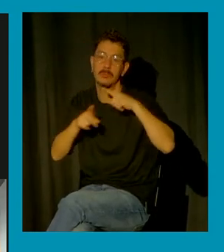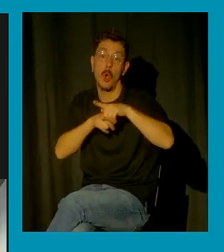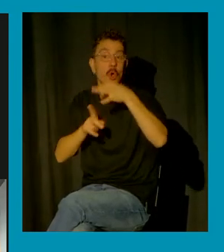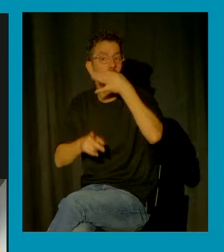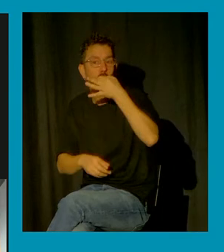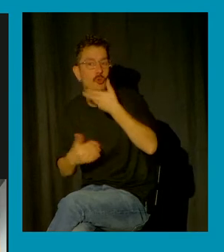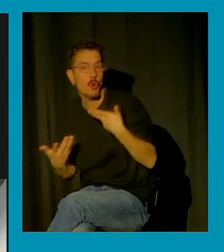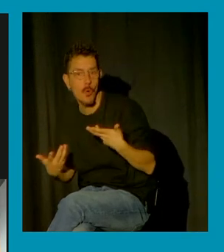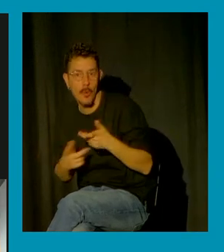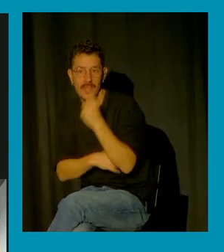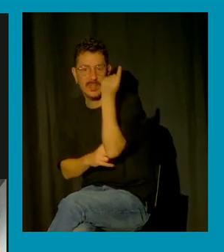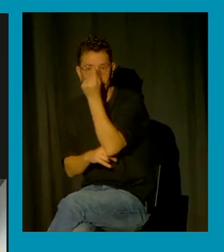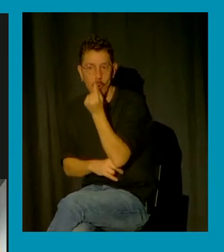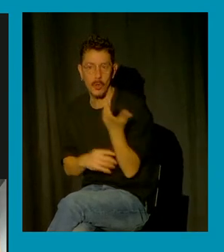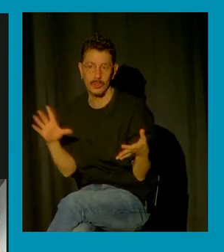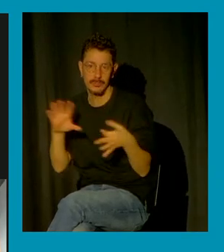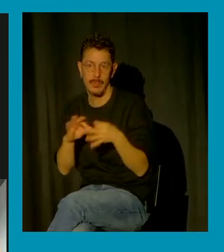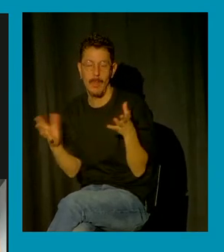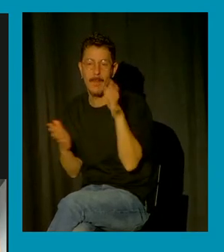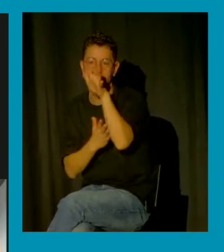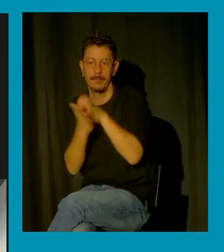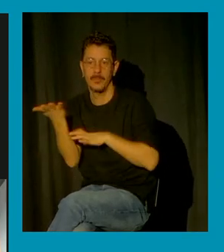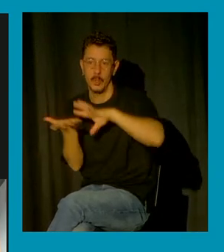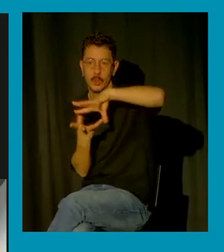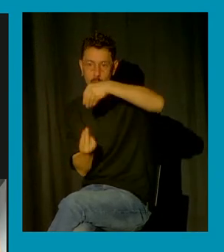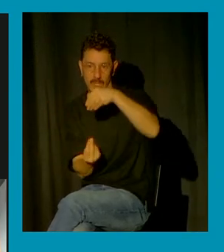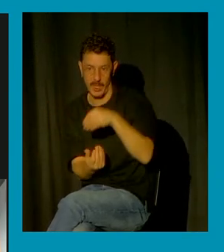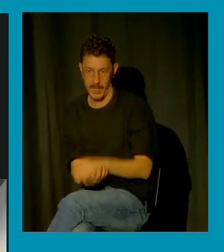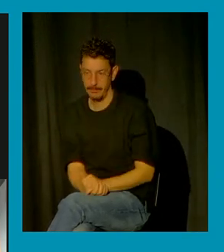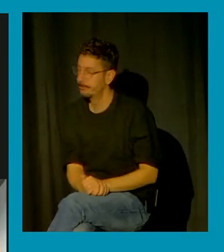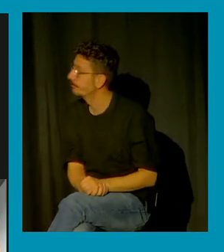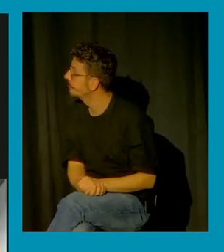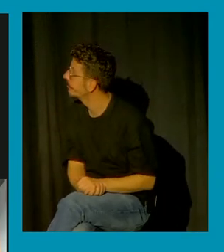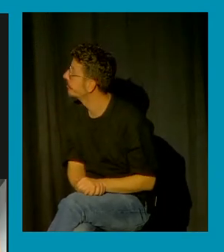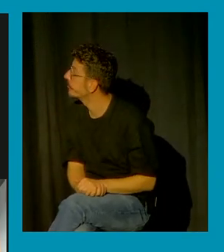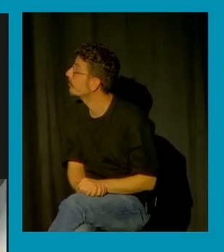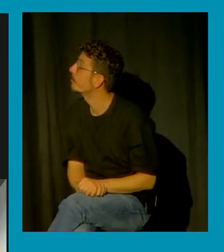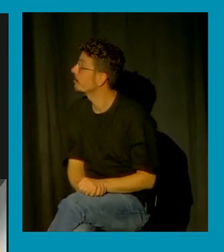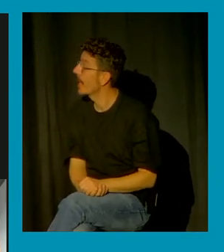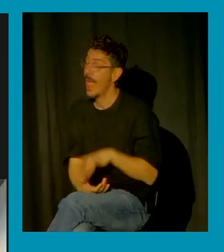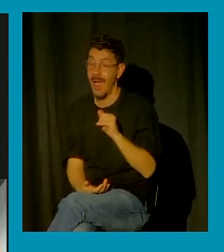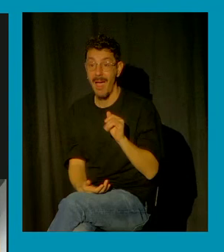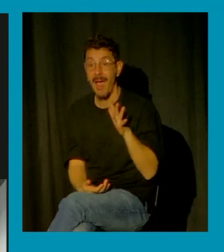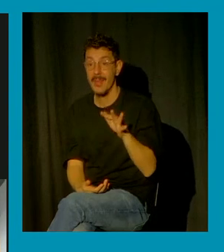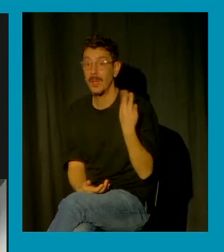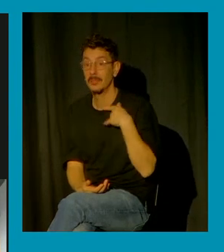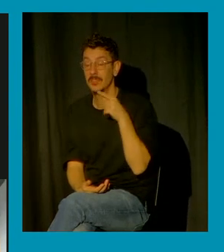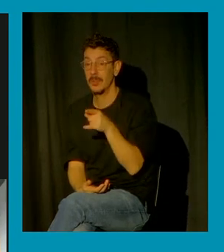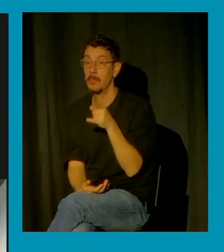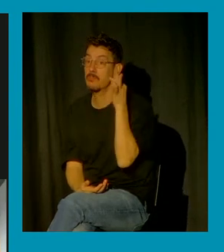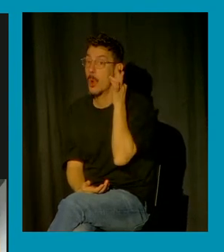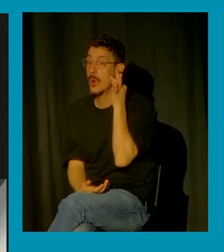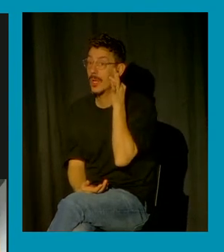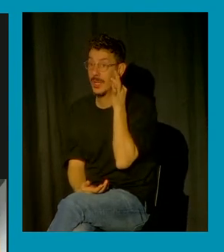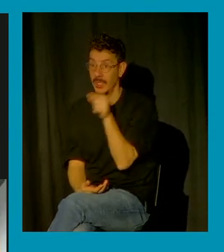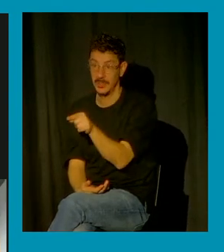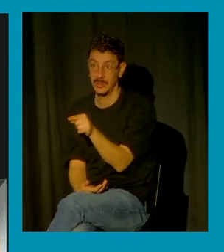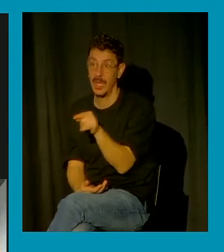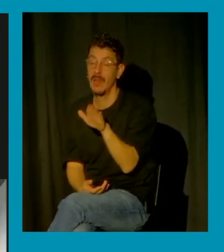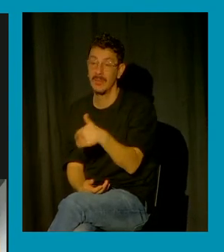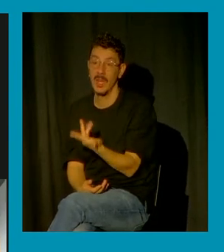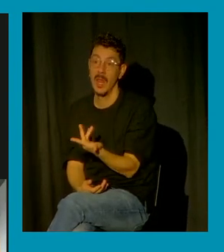feminista o cómo se construían las perspectivas feministas de entonces con estas mujeres que salían con las armas que tenían en ese momento